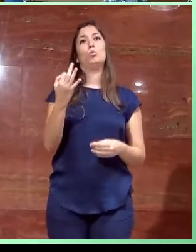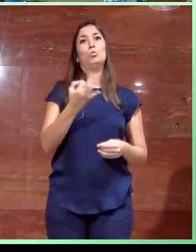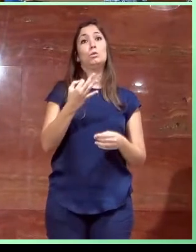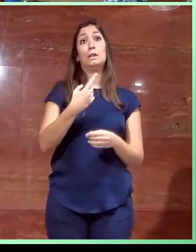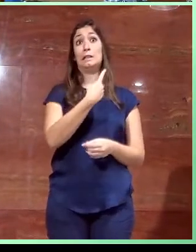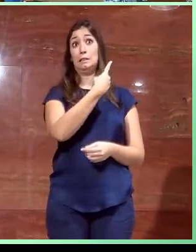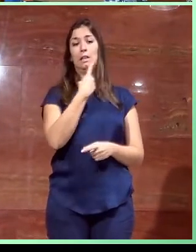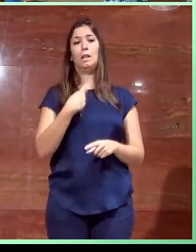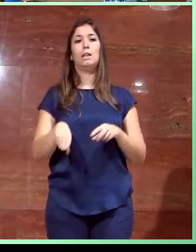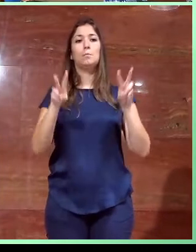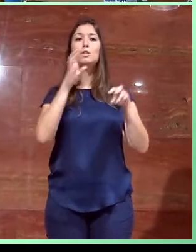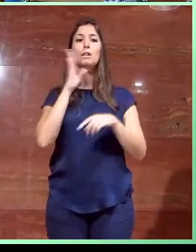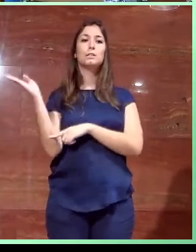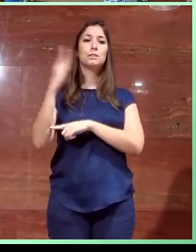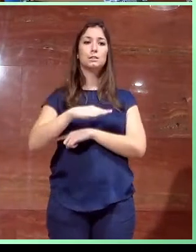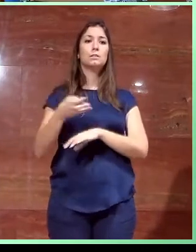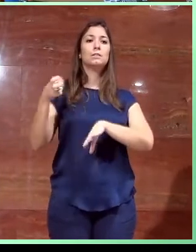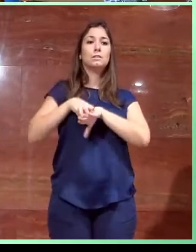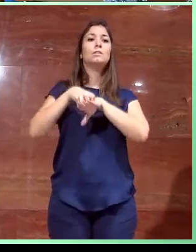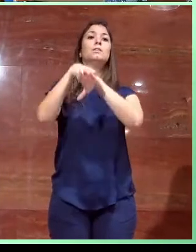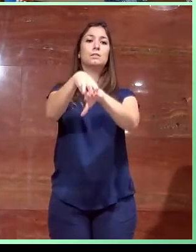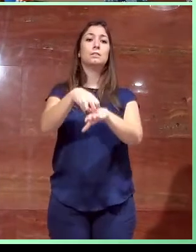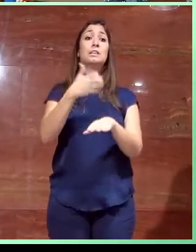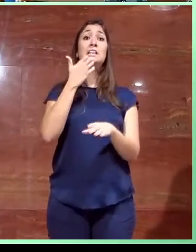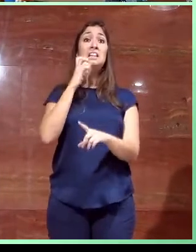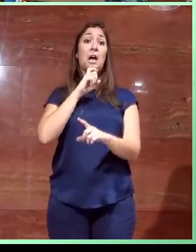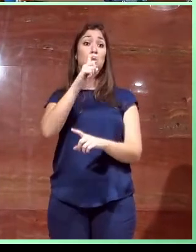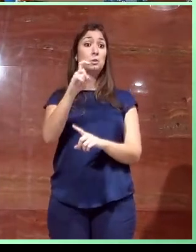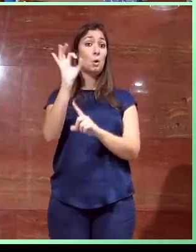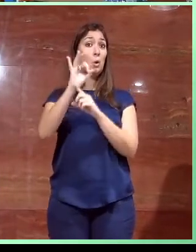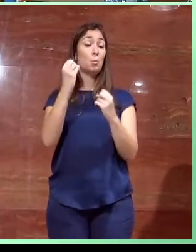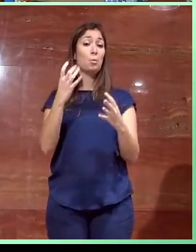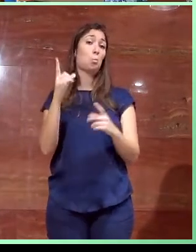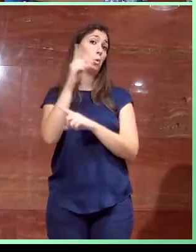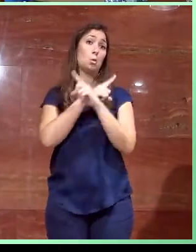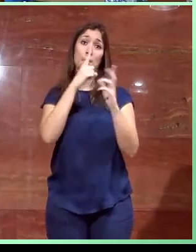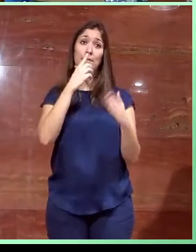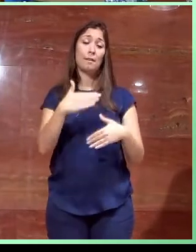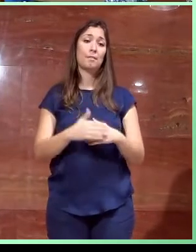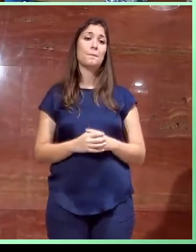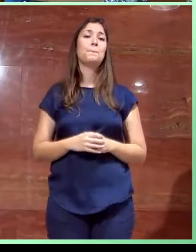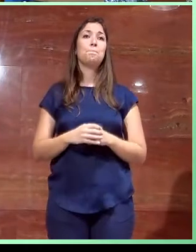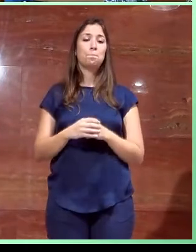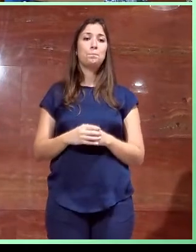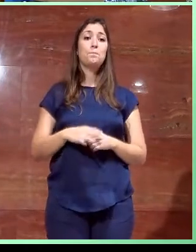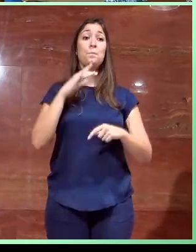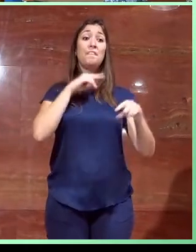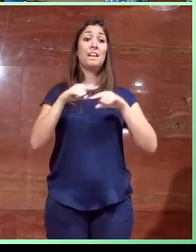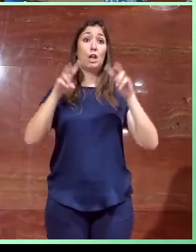utilizaríamos este elemento que convenientemente señalizado no tiene por qué dar ningún tipo de problemas. Para acceder a la zona de